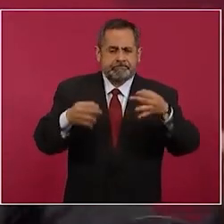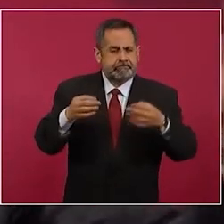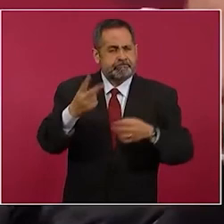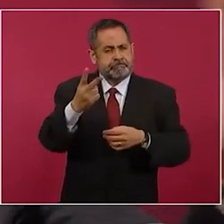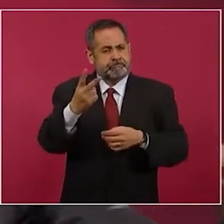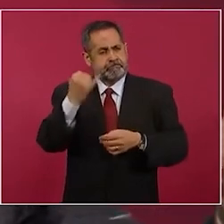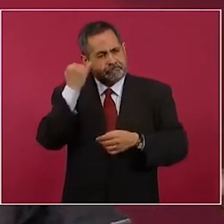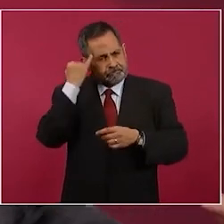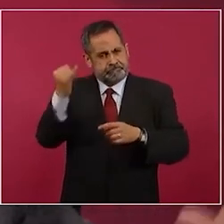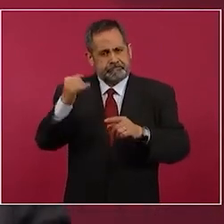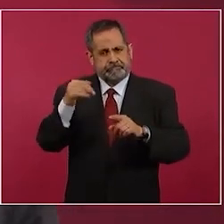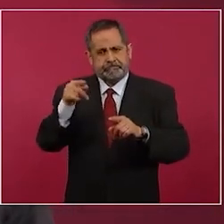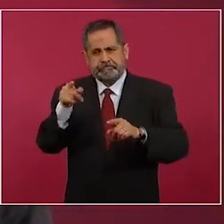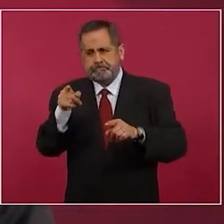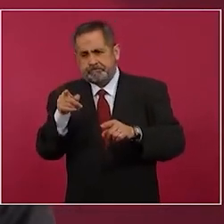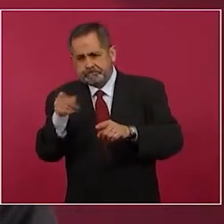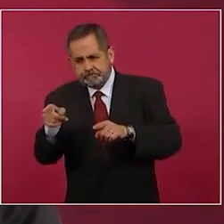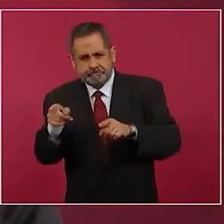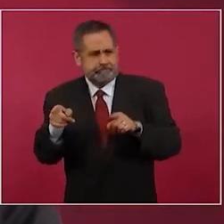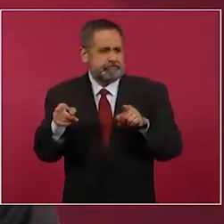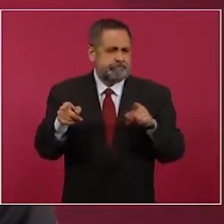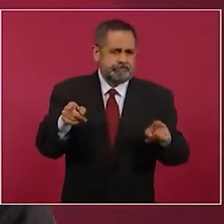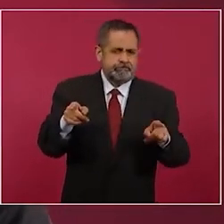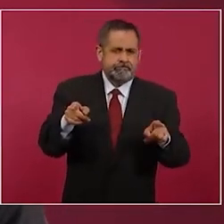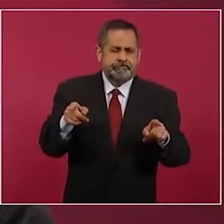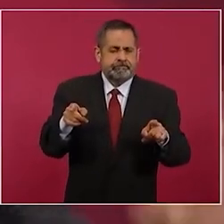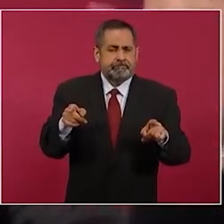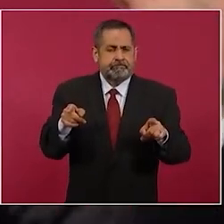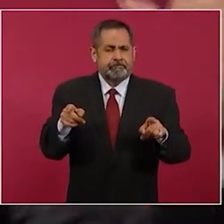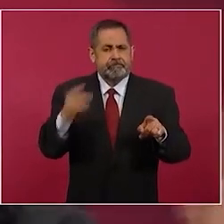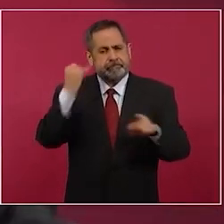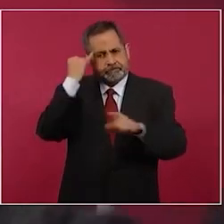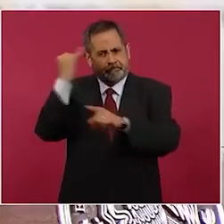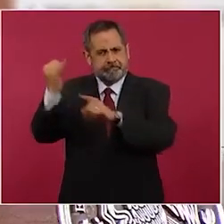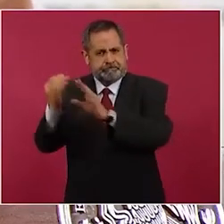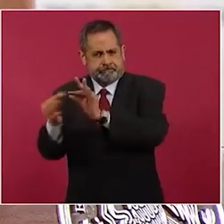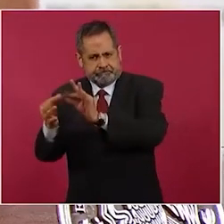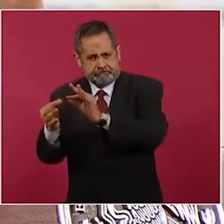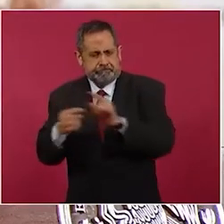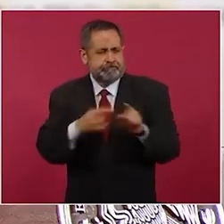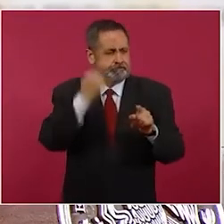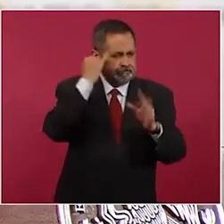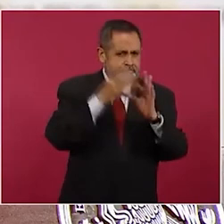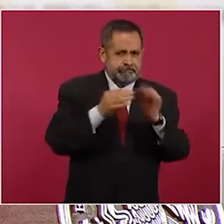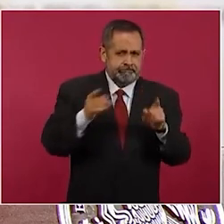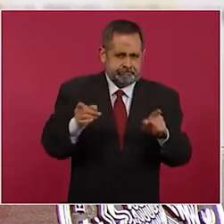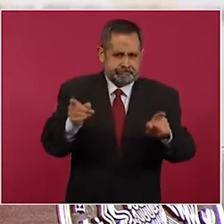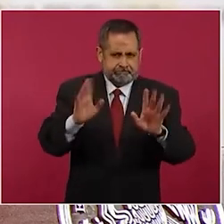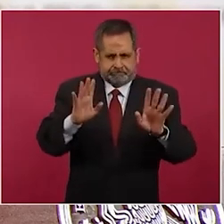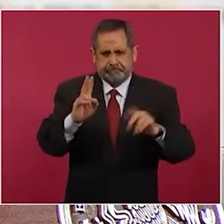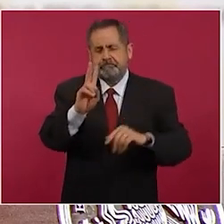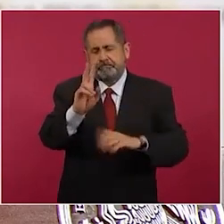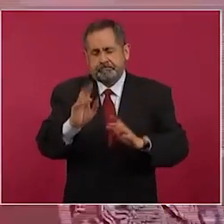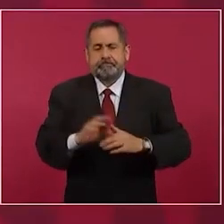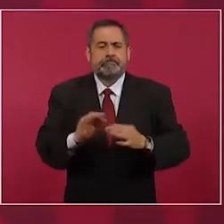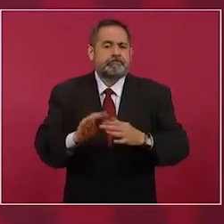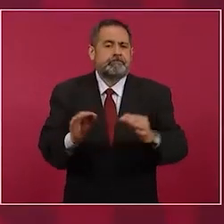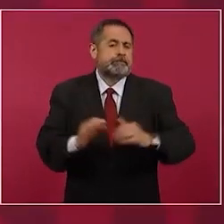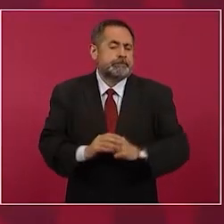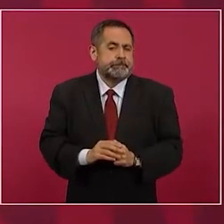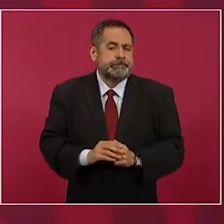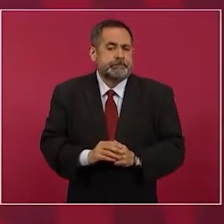versiones para decirlo de alguna manera